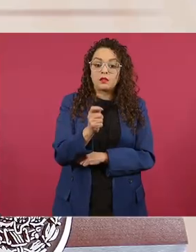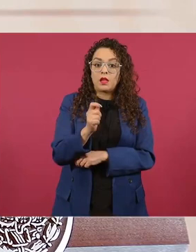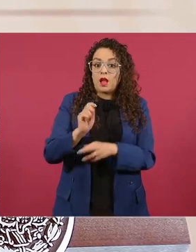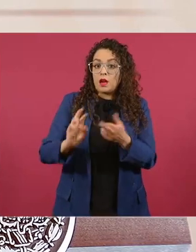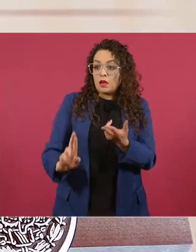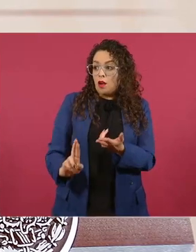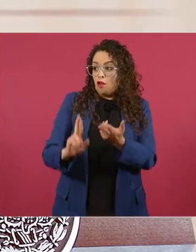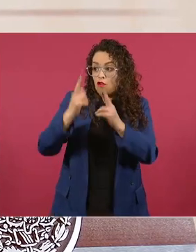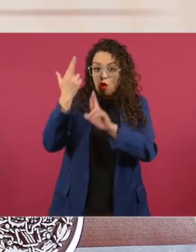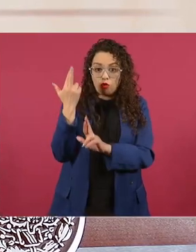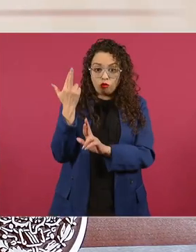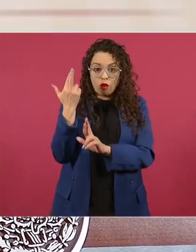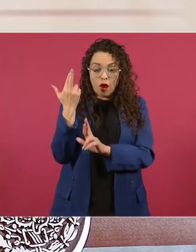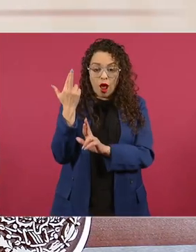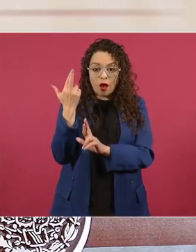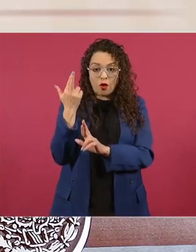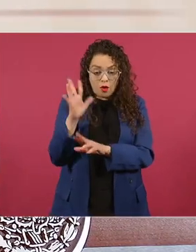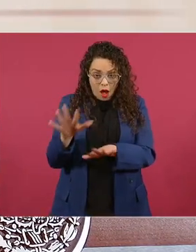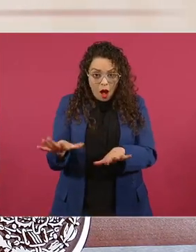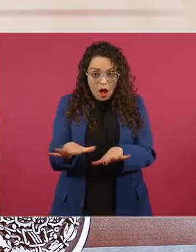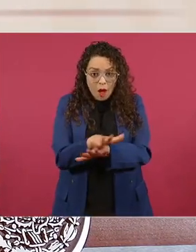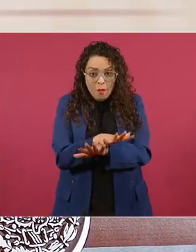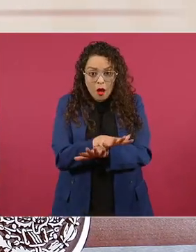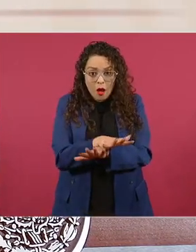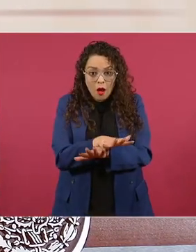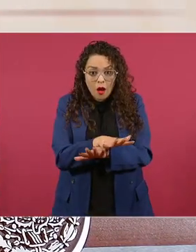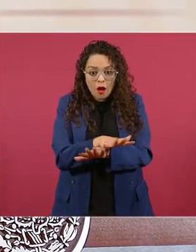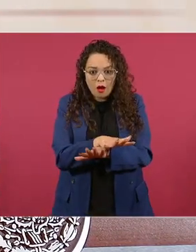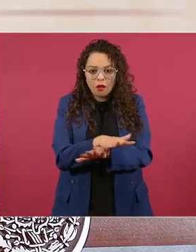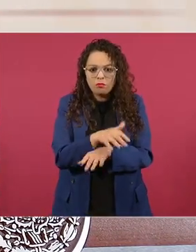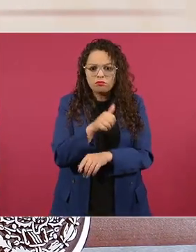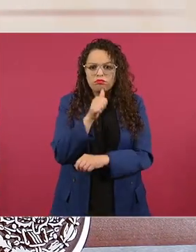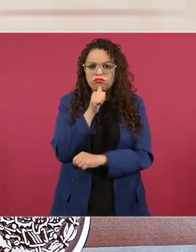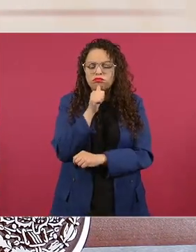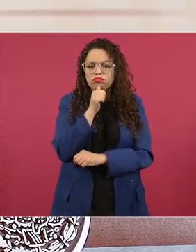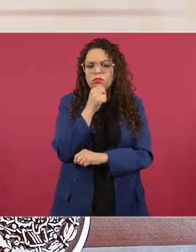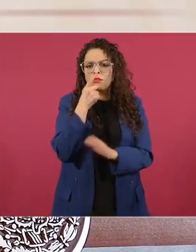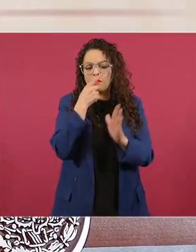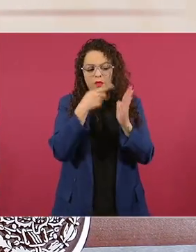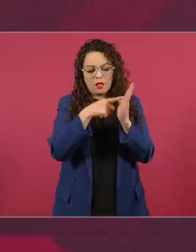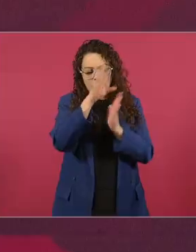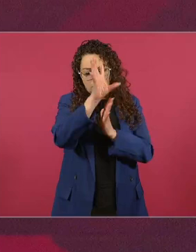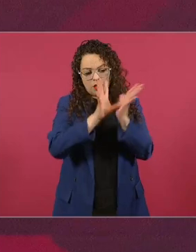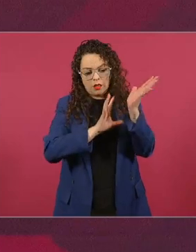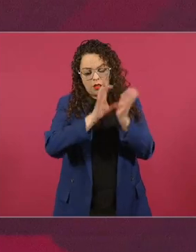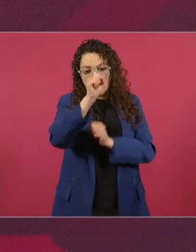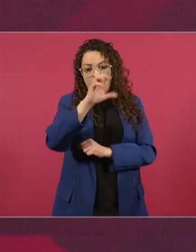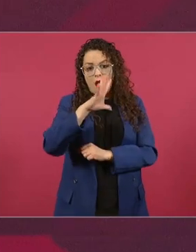se hablaba en la constitución de tres poderes